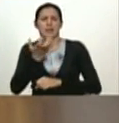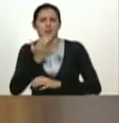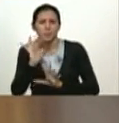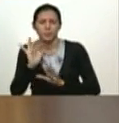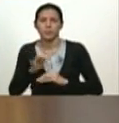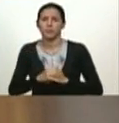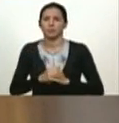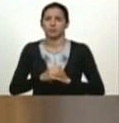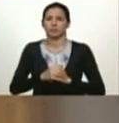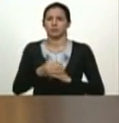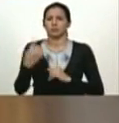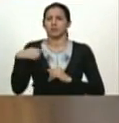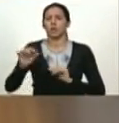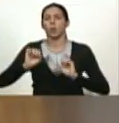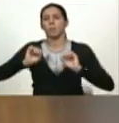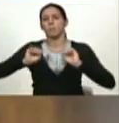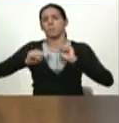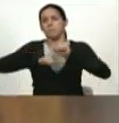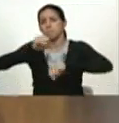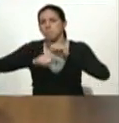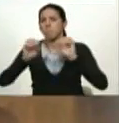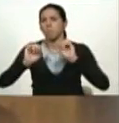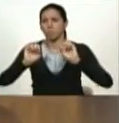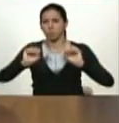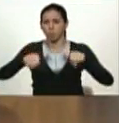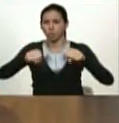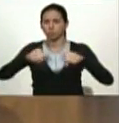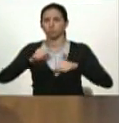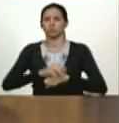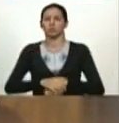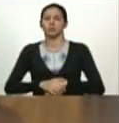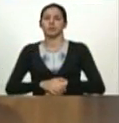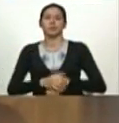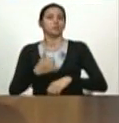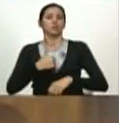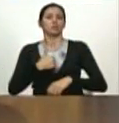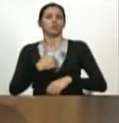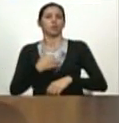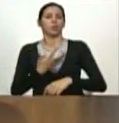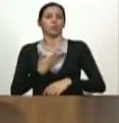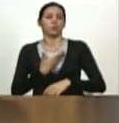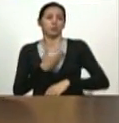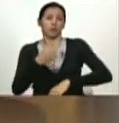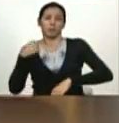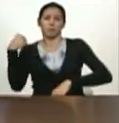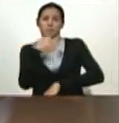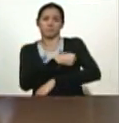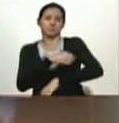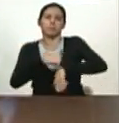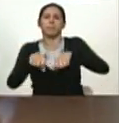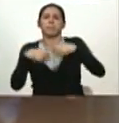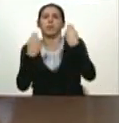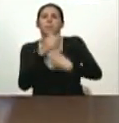se caiga de una bicicleta o de una moto y tenga un brazo golpeado, pues,